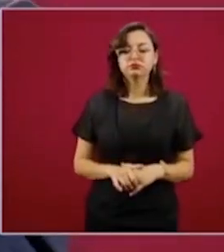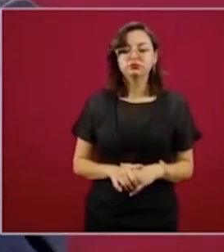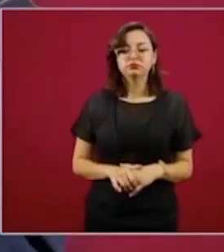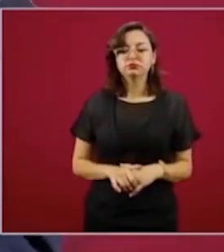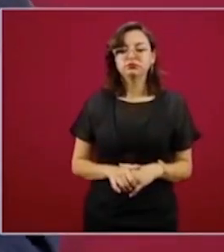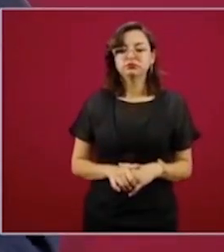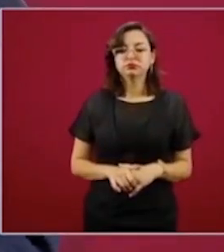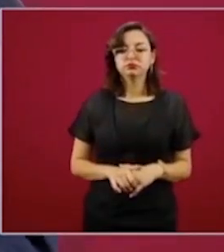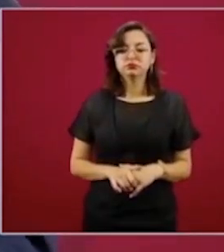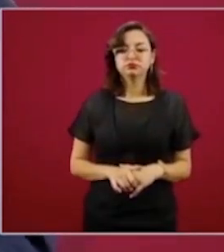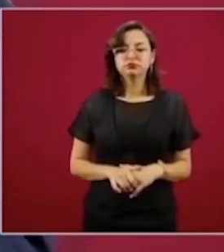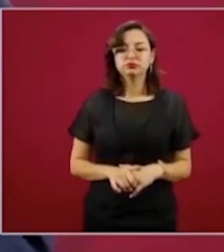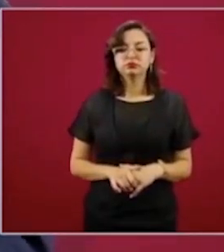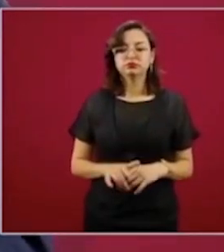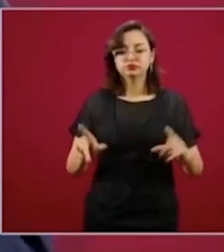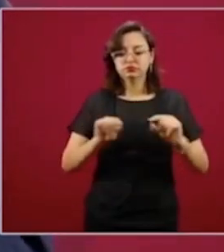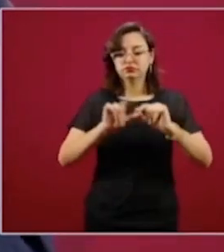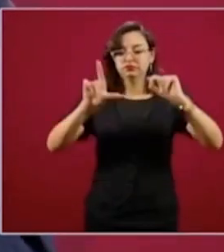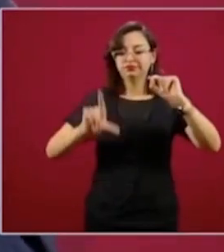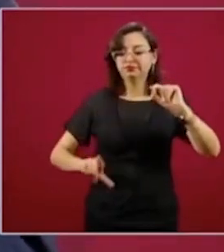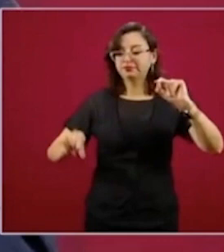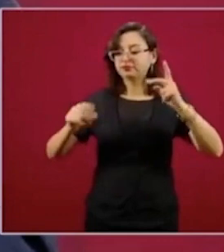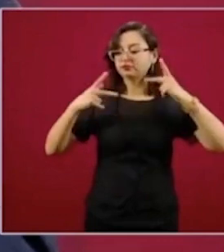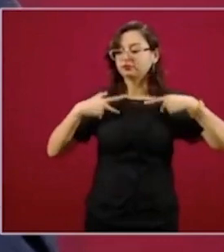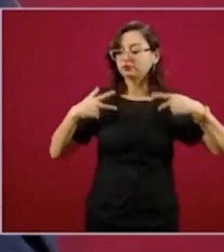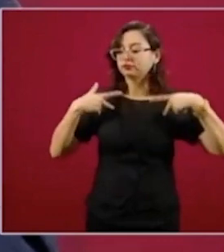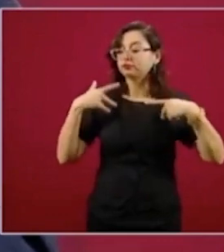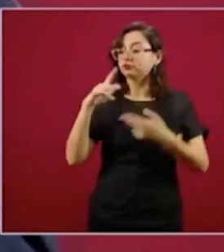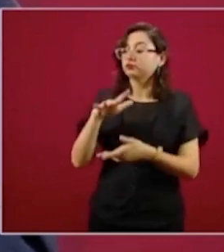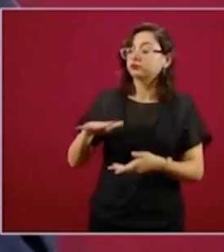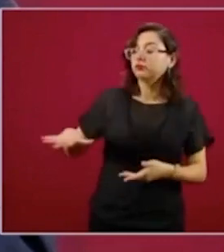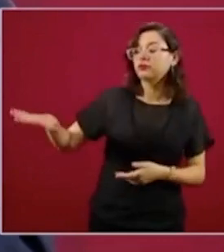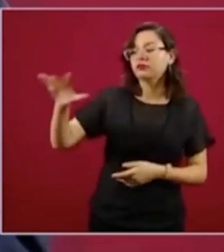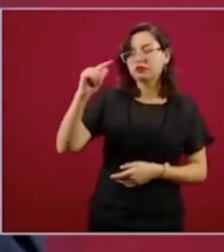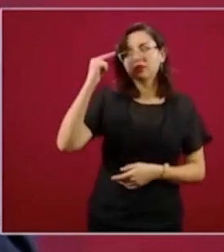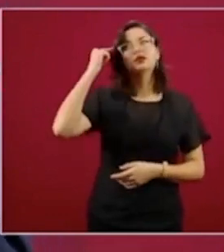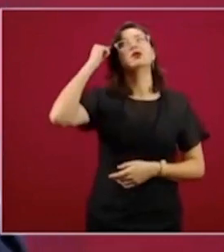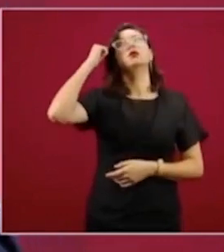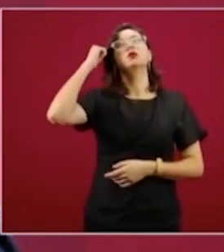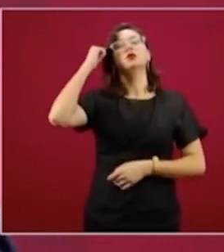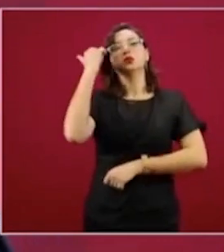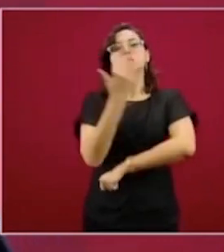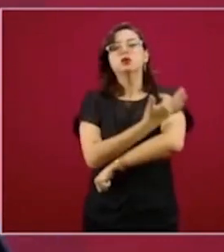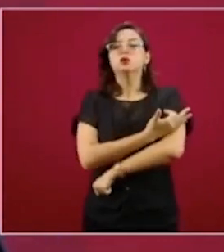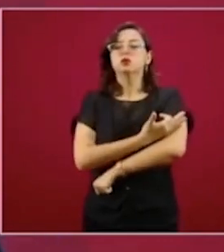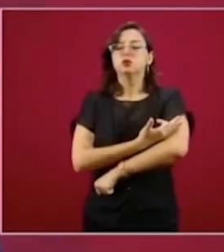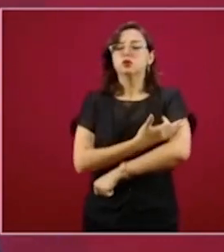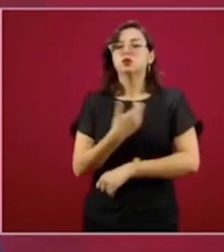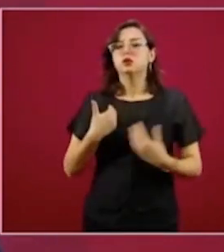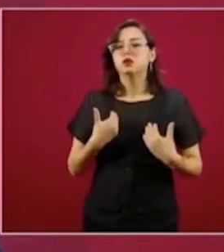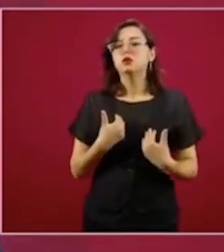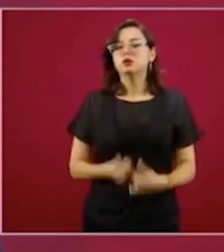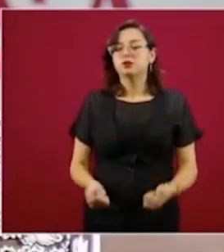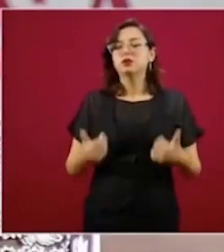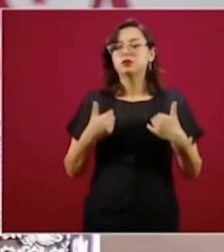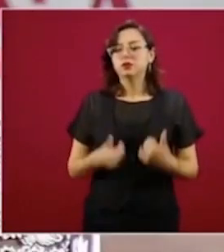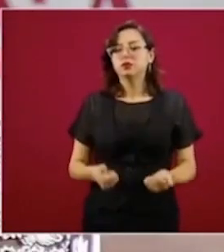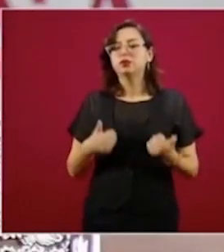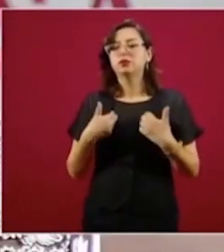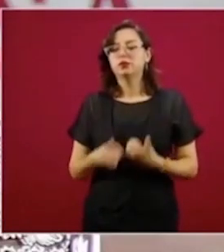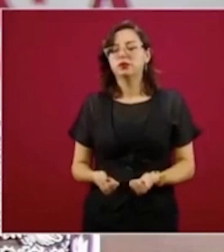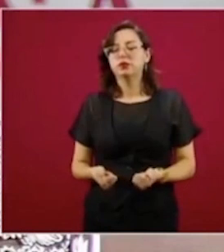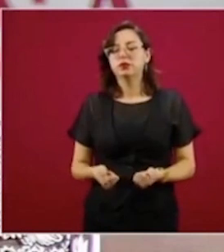México está muy consciente, fíjense que México ahora